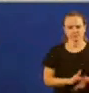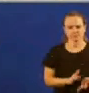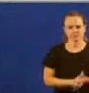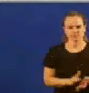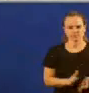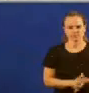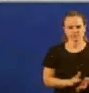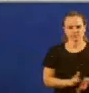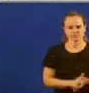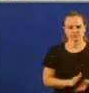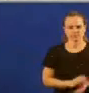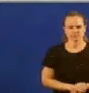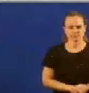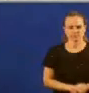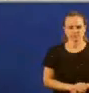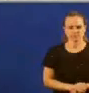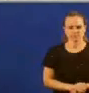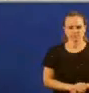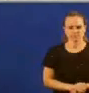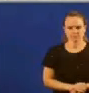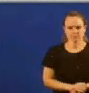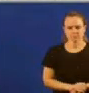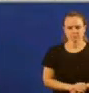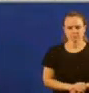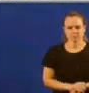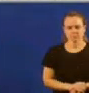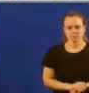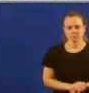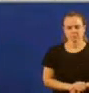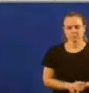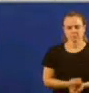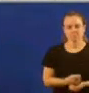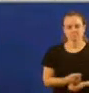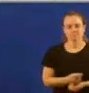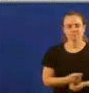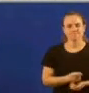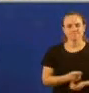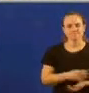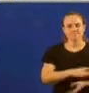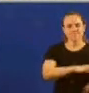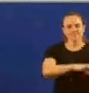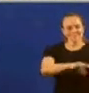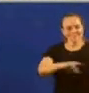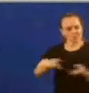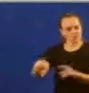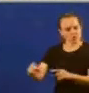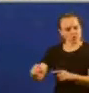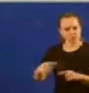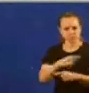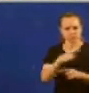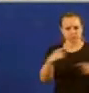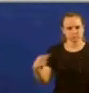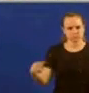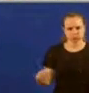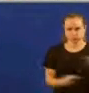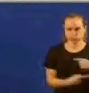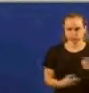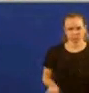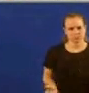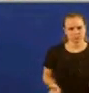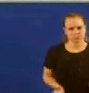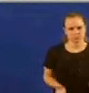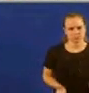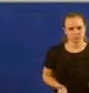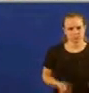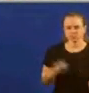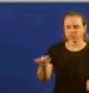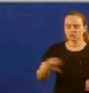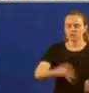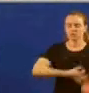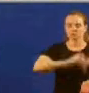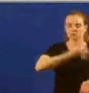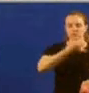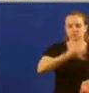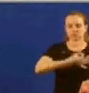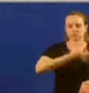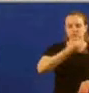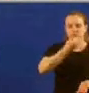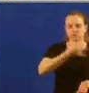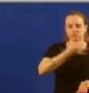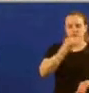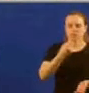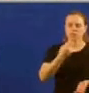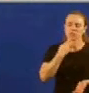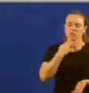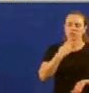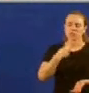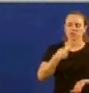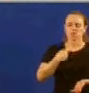E segue aumentando a fractura territorial pois frente ao discurso banal da legislatura do rural